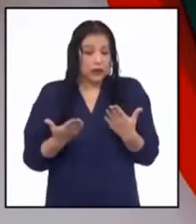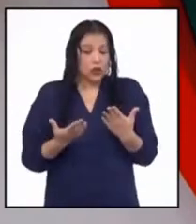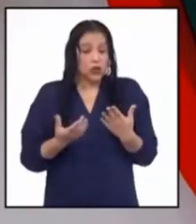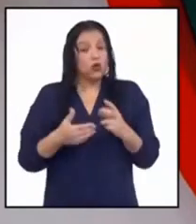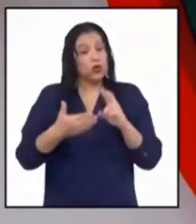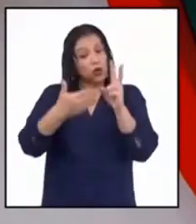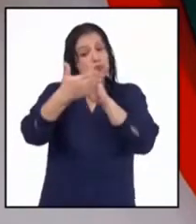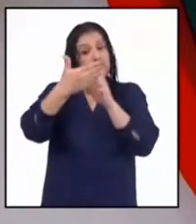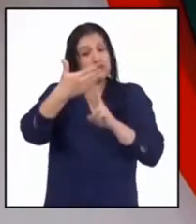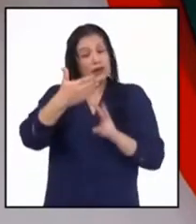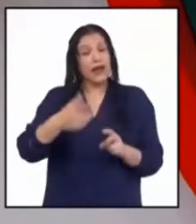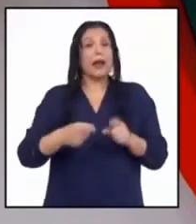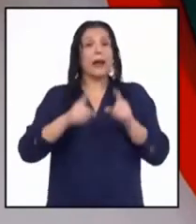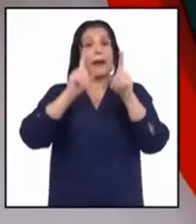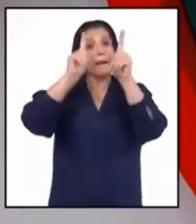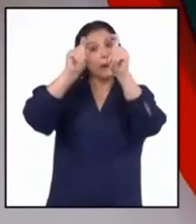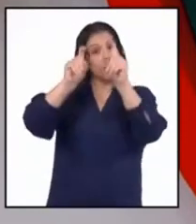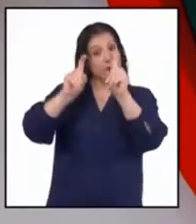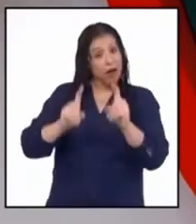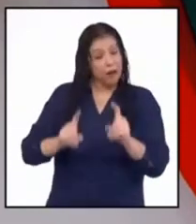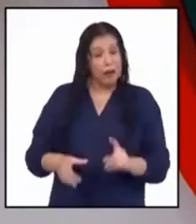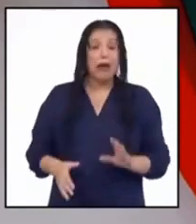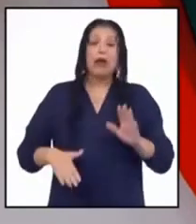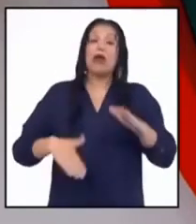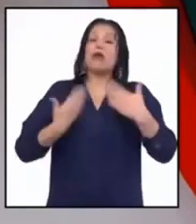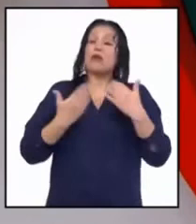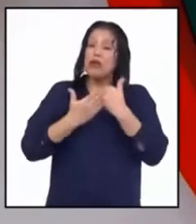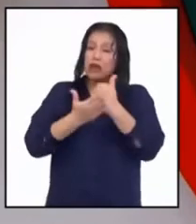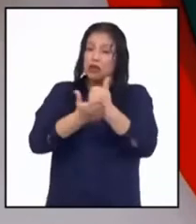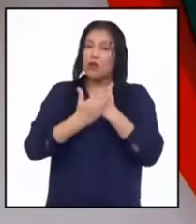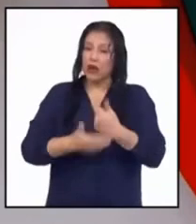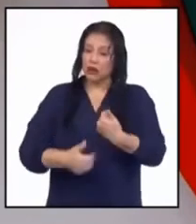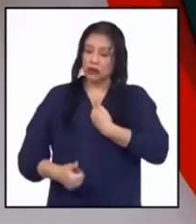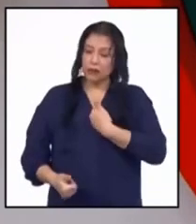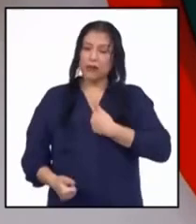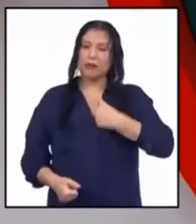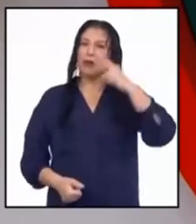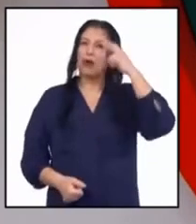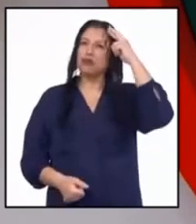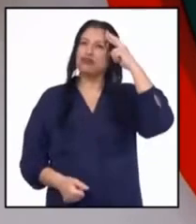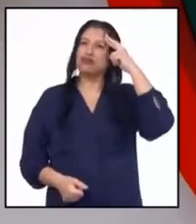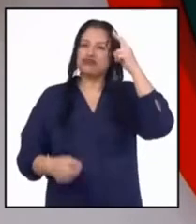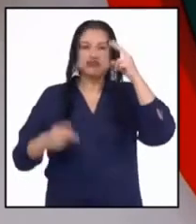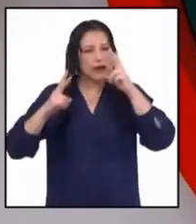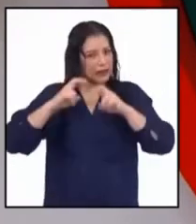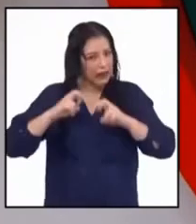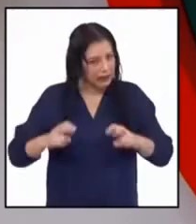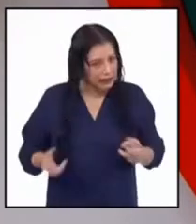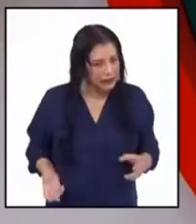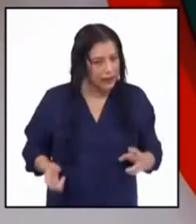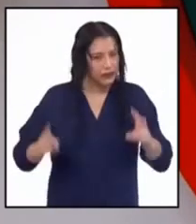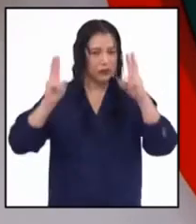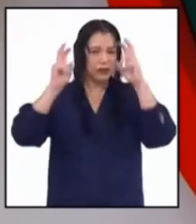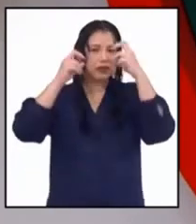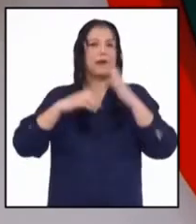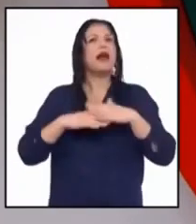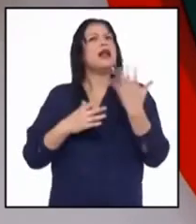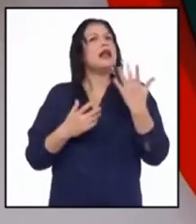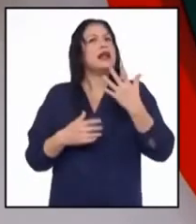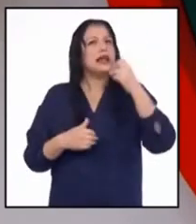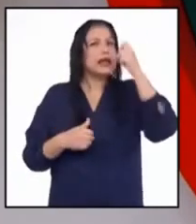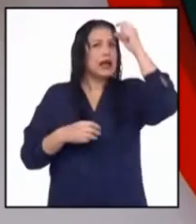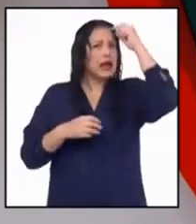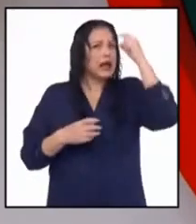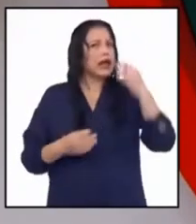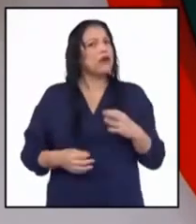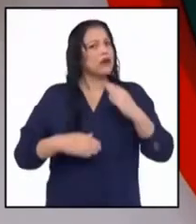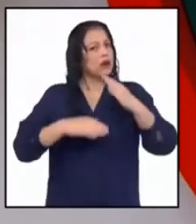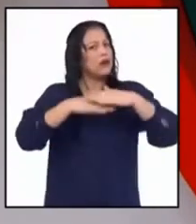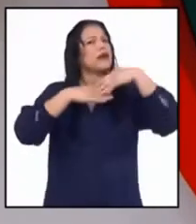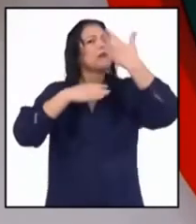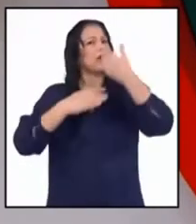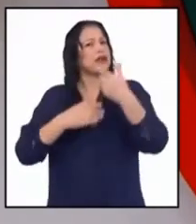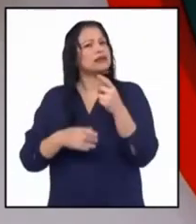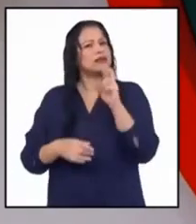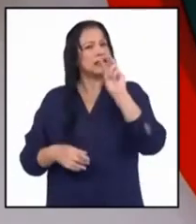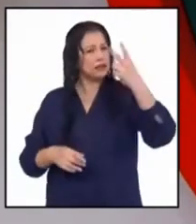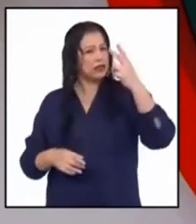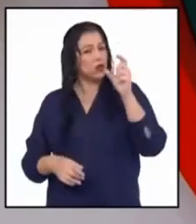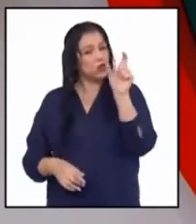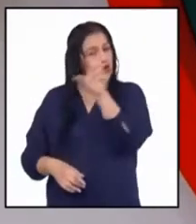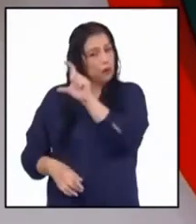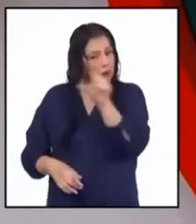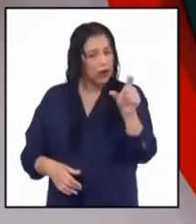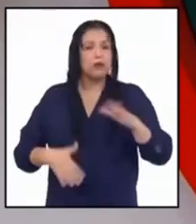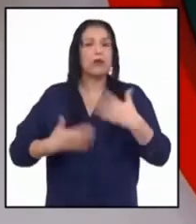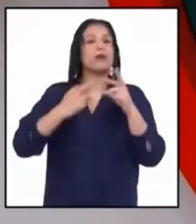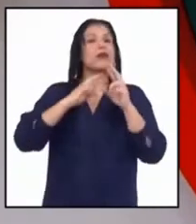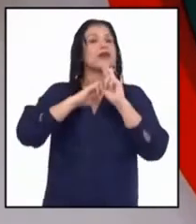a desarrollar nuestro lado crítico con respecto al tema. Me imagino que en el párrafo siguiente se responderá a las preguntas. Creo que